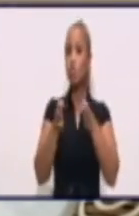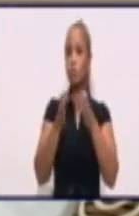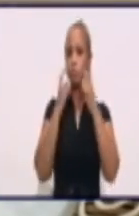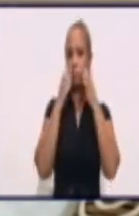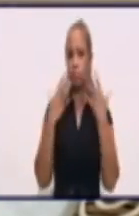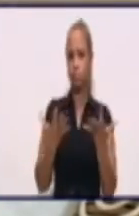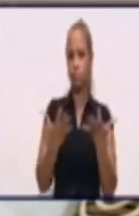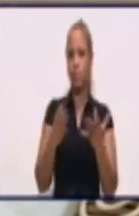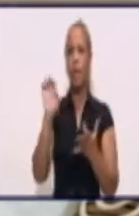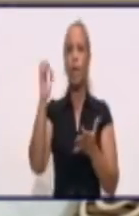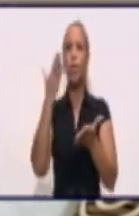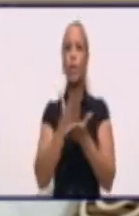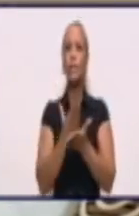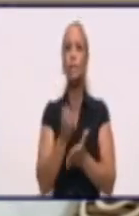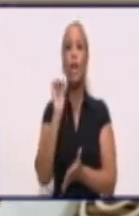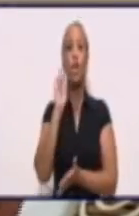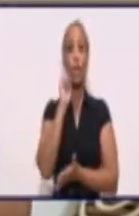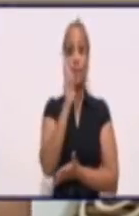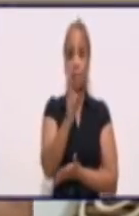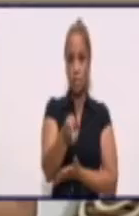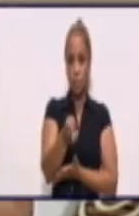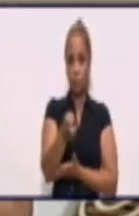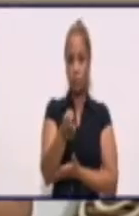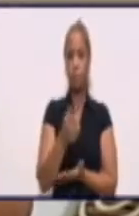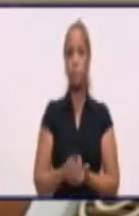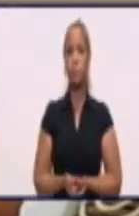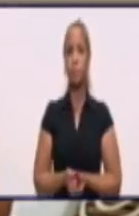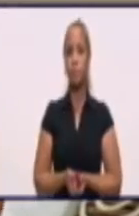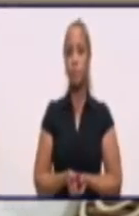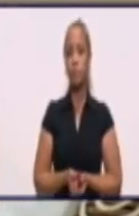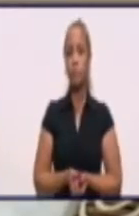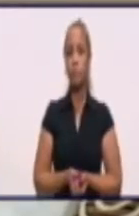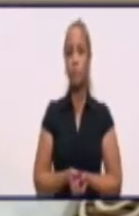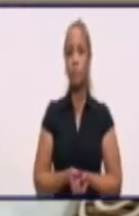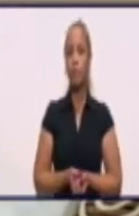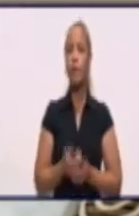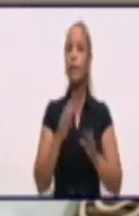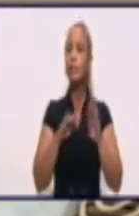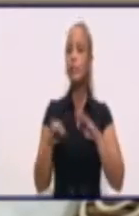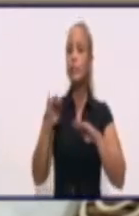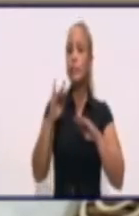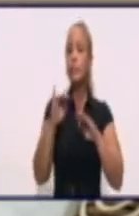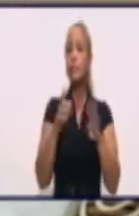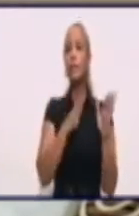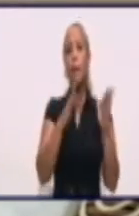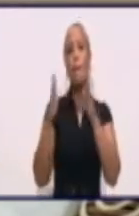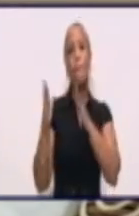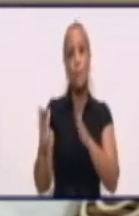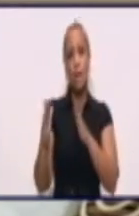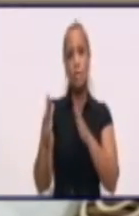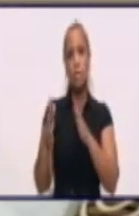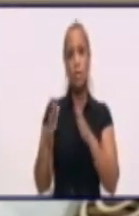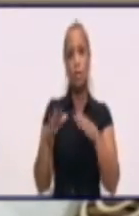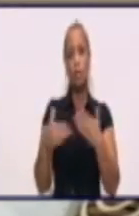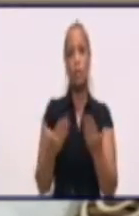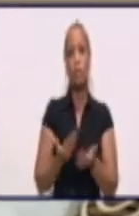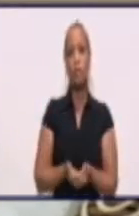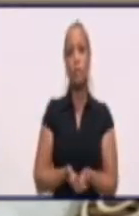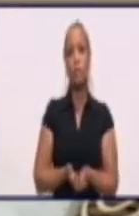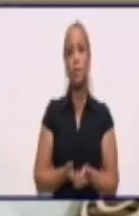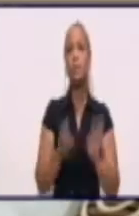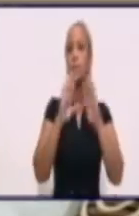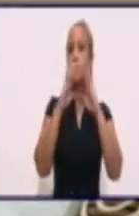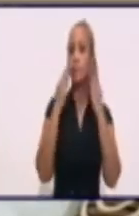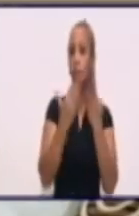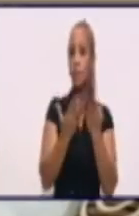educativa y de orientación pasa al entretenimiento. Entonces, la mayoría de nuestros espacios, la generalidad de los